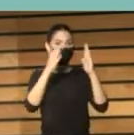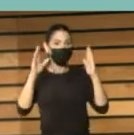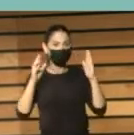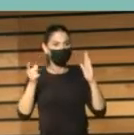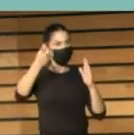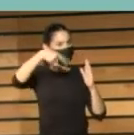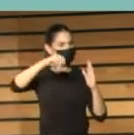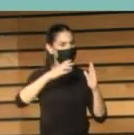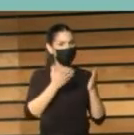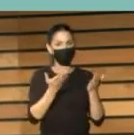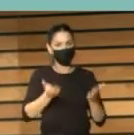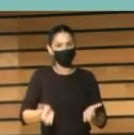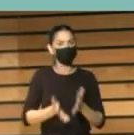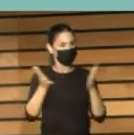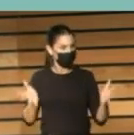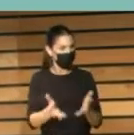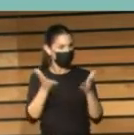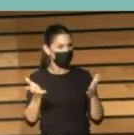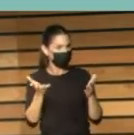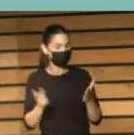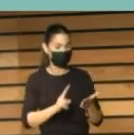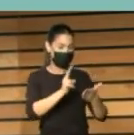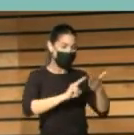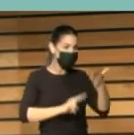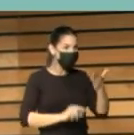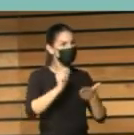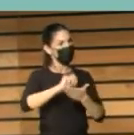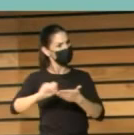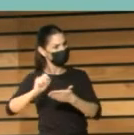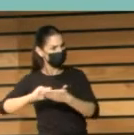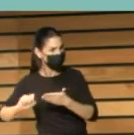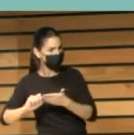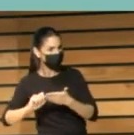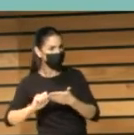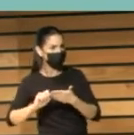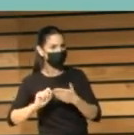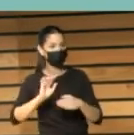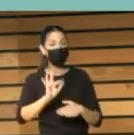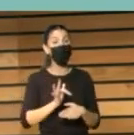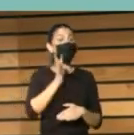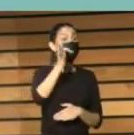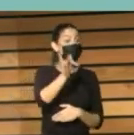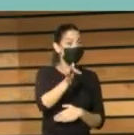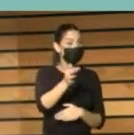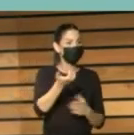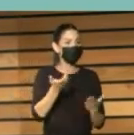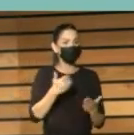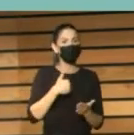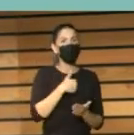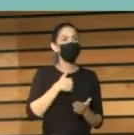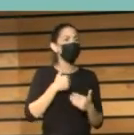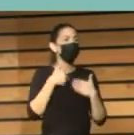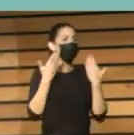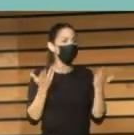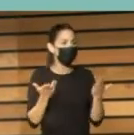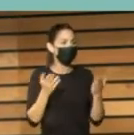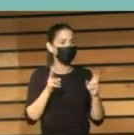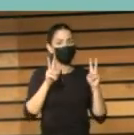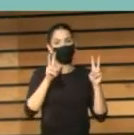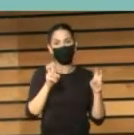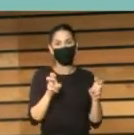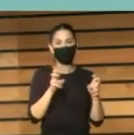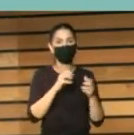la lectura y de la escritura, sino que también va más allá con esa función multisectorial o